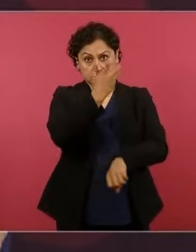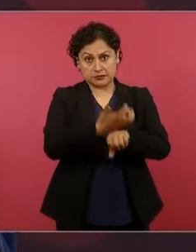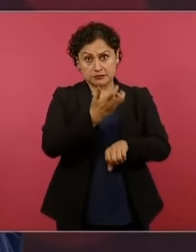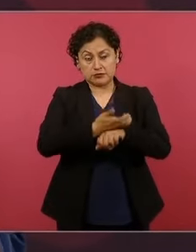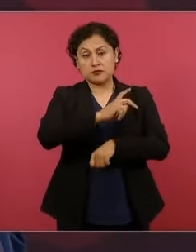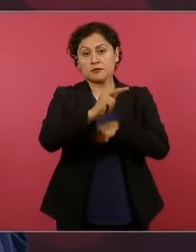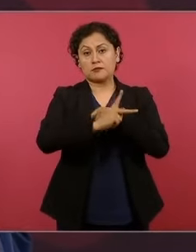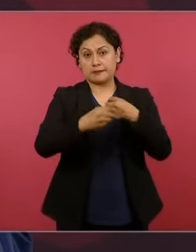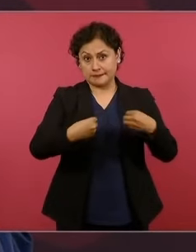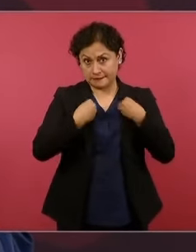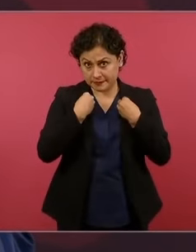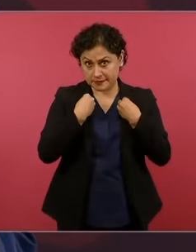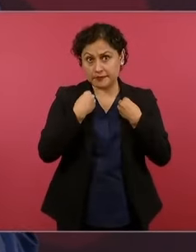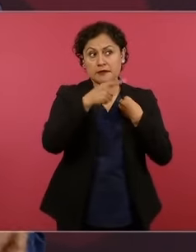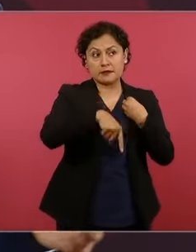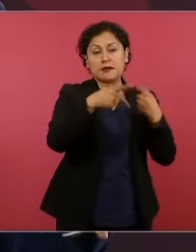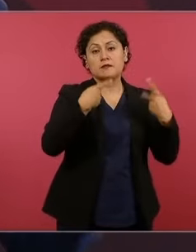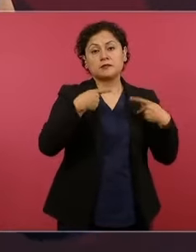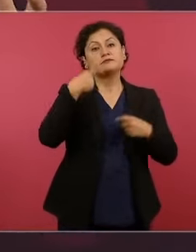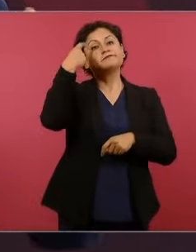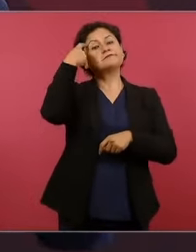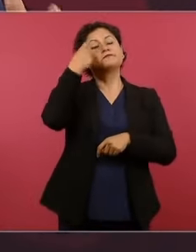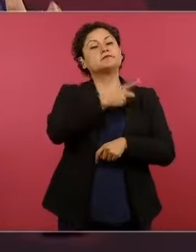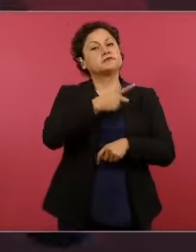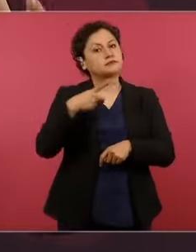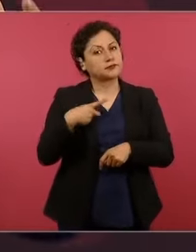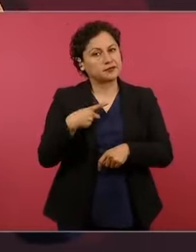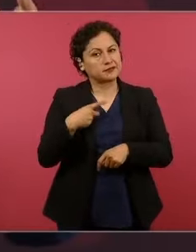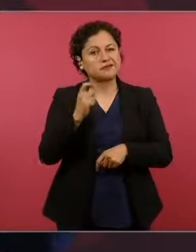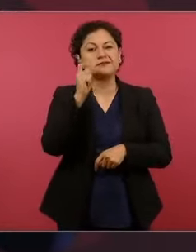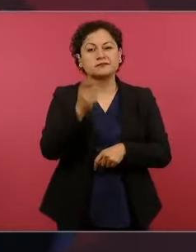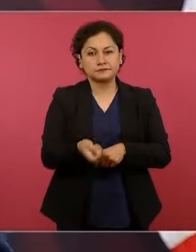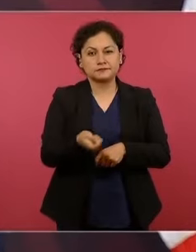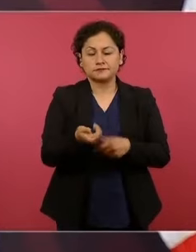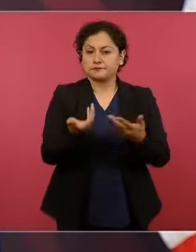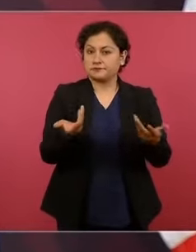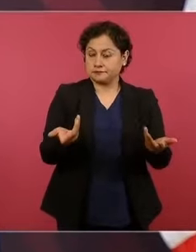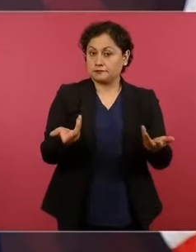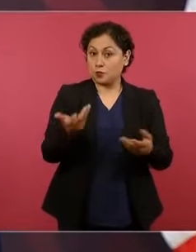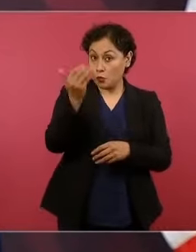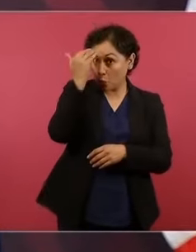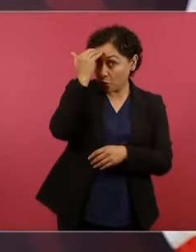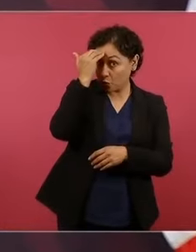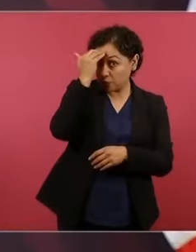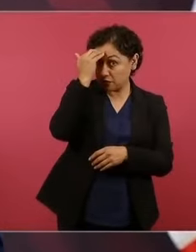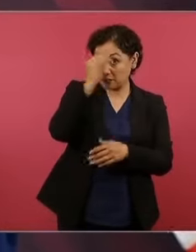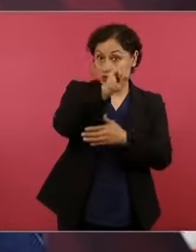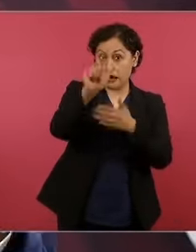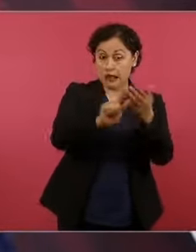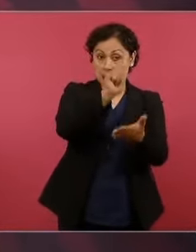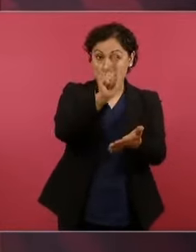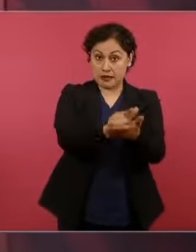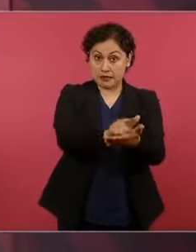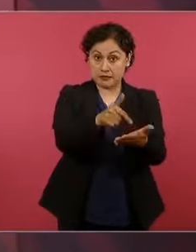el hecho de que hay un cauce legal que se